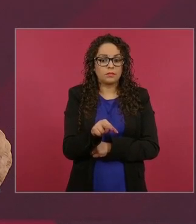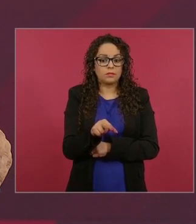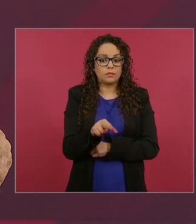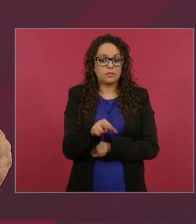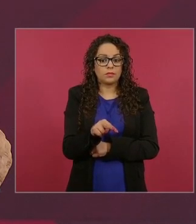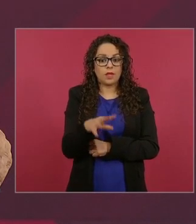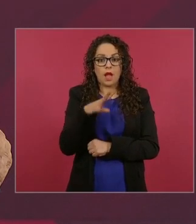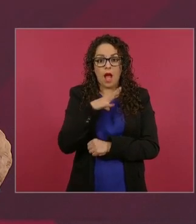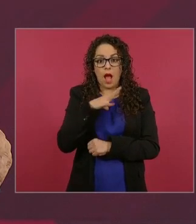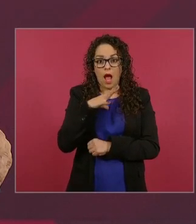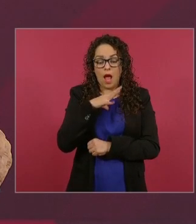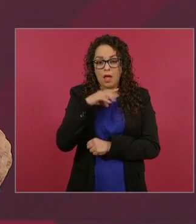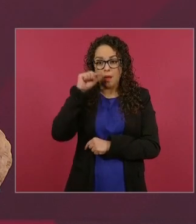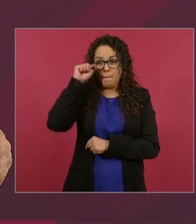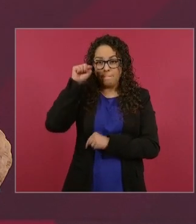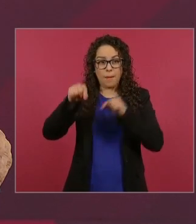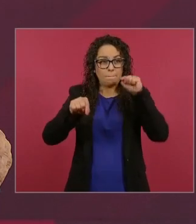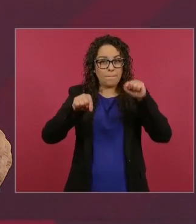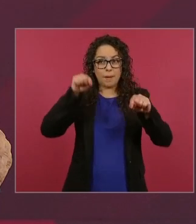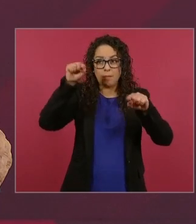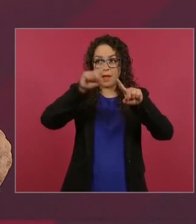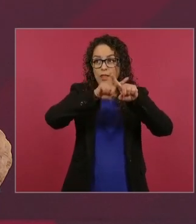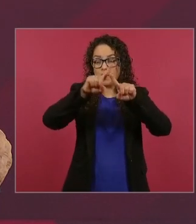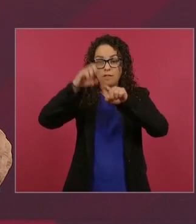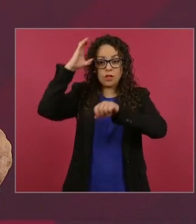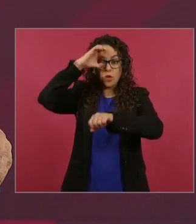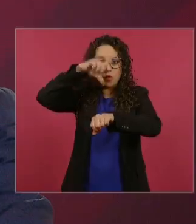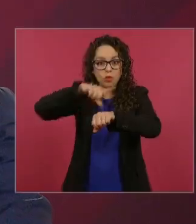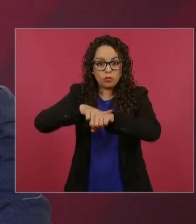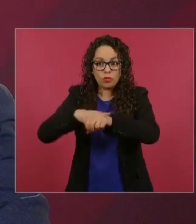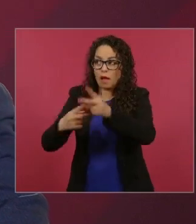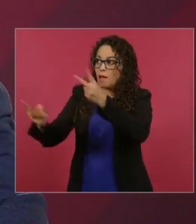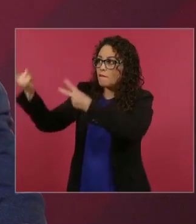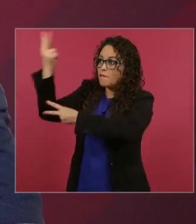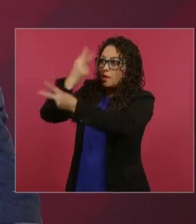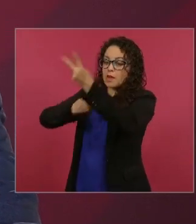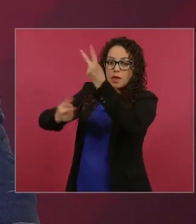es el México profundo,